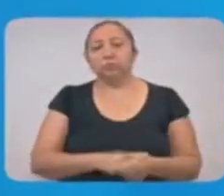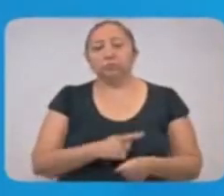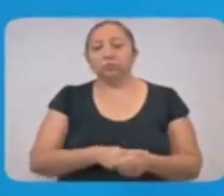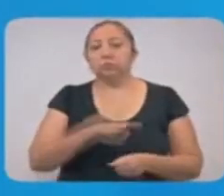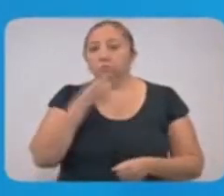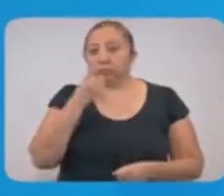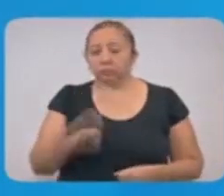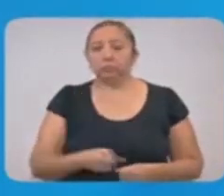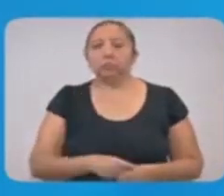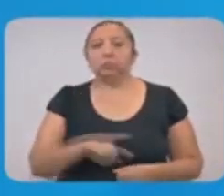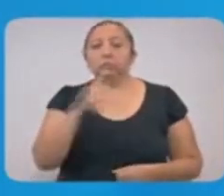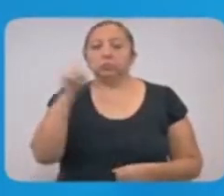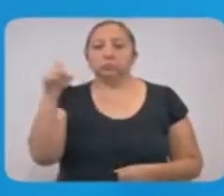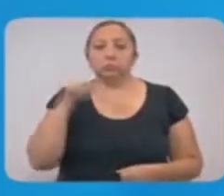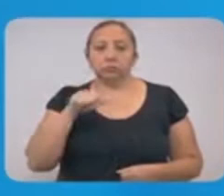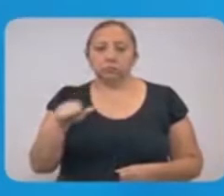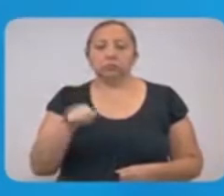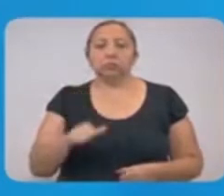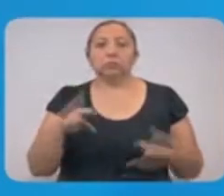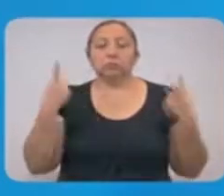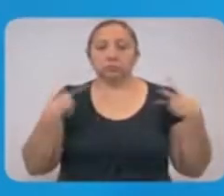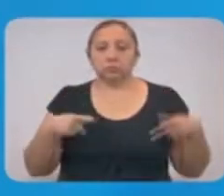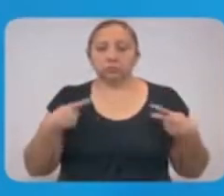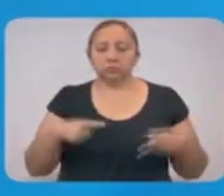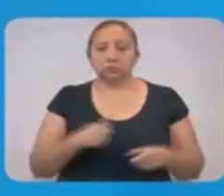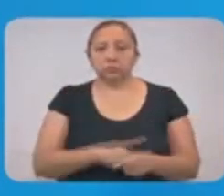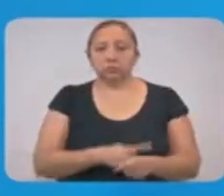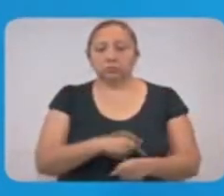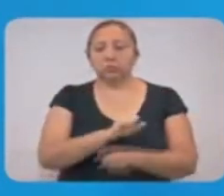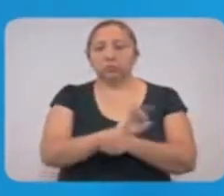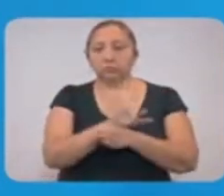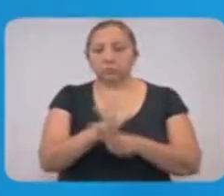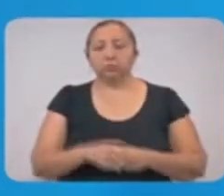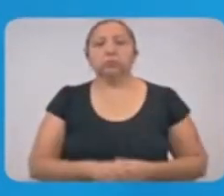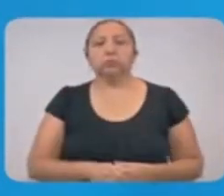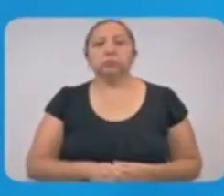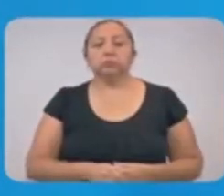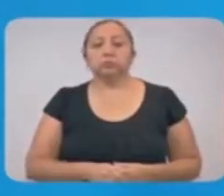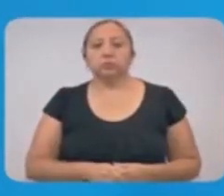En total, son 116 las personas fallecidas a causa del coronavirus.